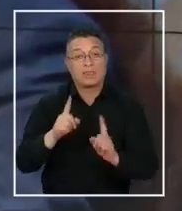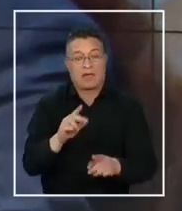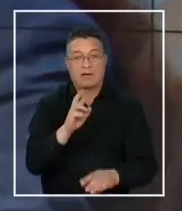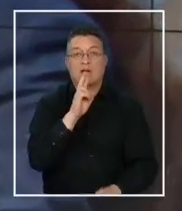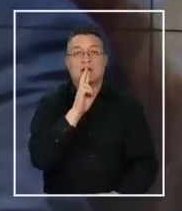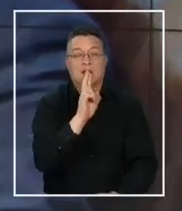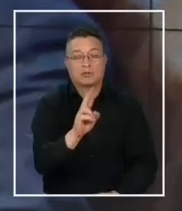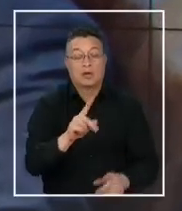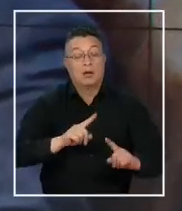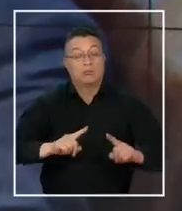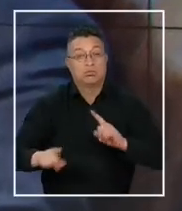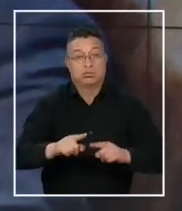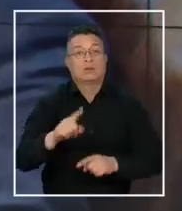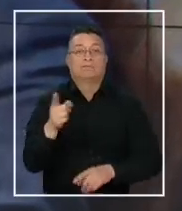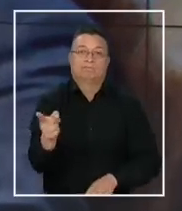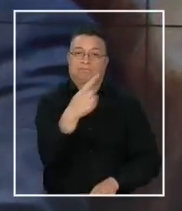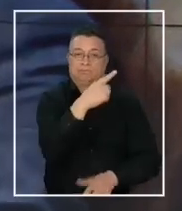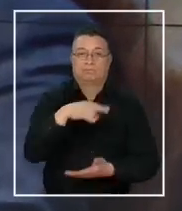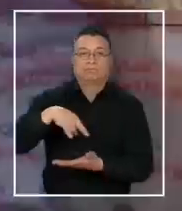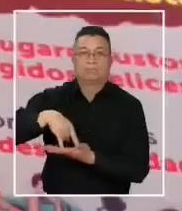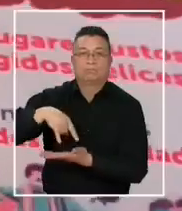sobre su gestión ante el Parlamento.